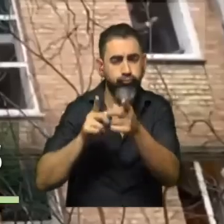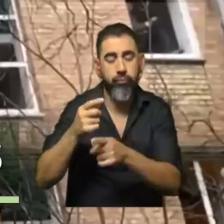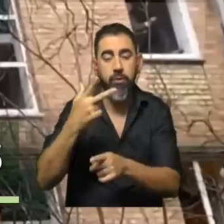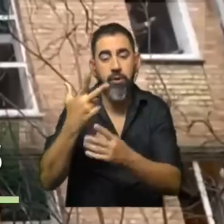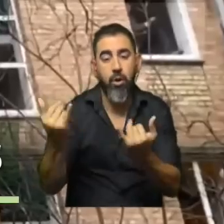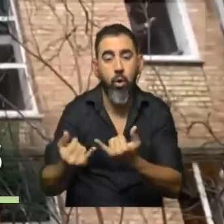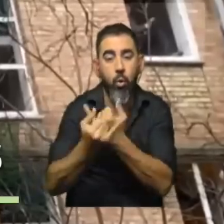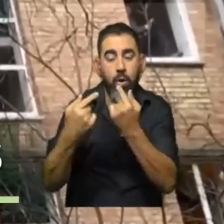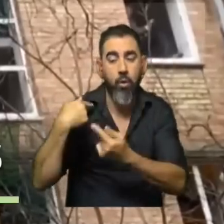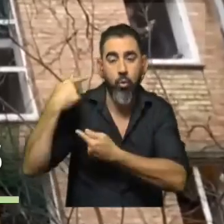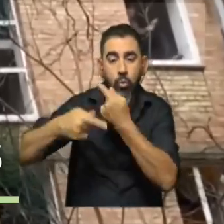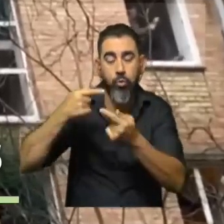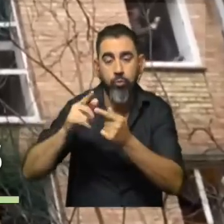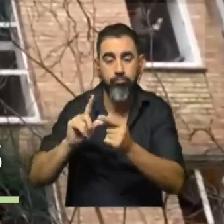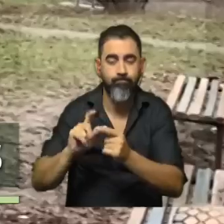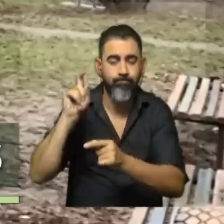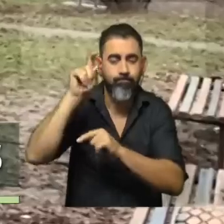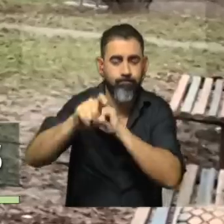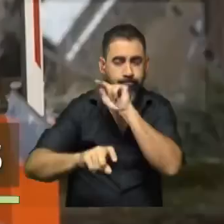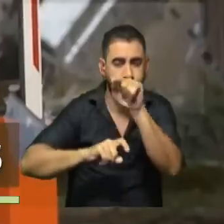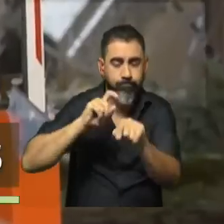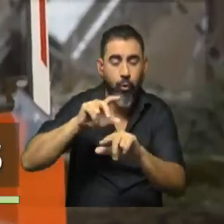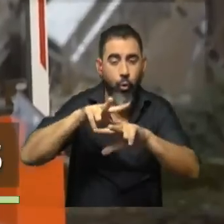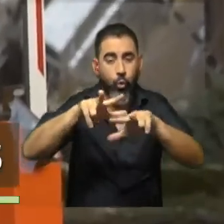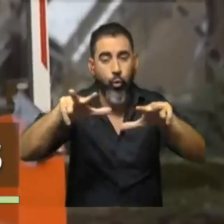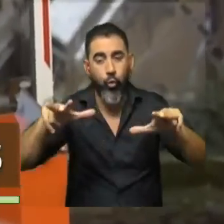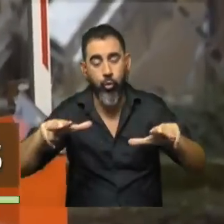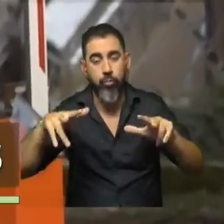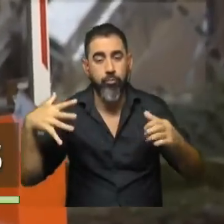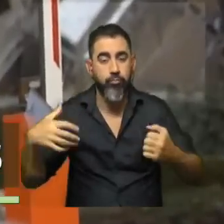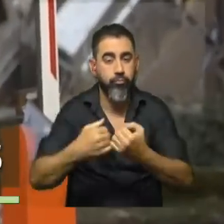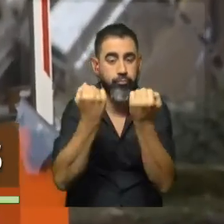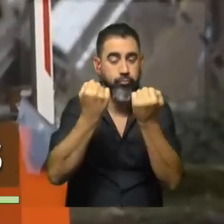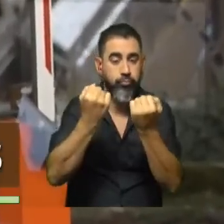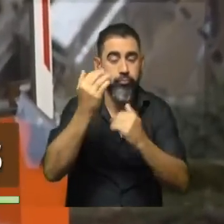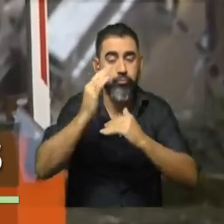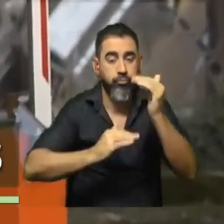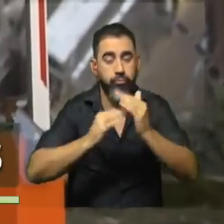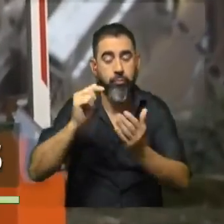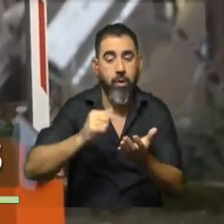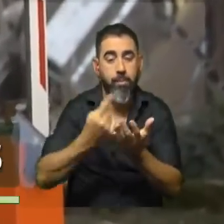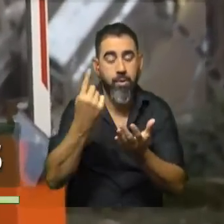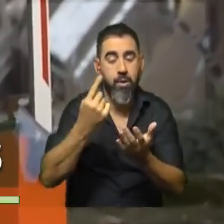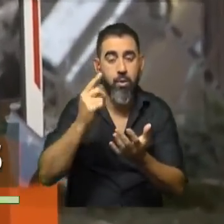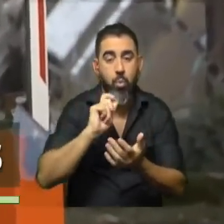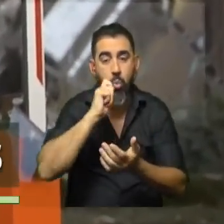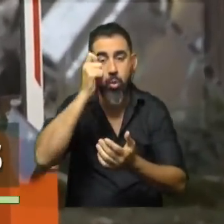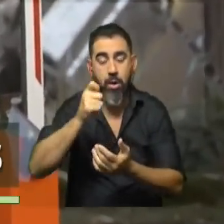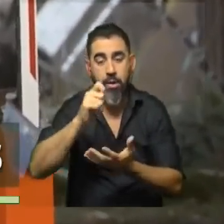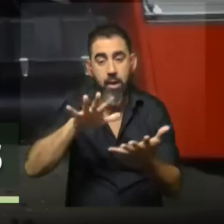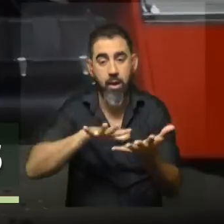tercera jornada consecutiva con ataques masivos de misiles y drones que han impactado la infraestructura en la capital de Ucrania y en las áreas